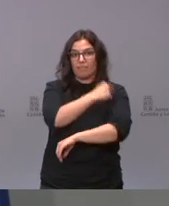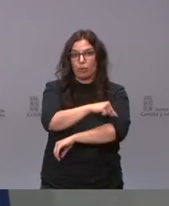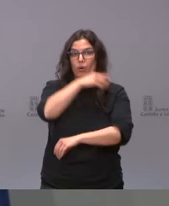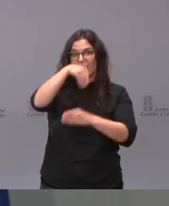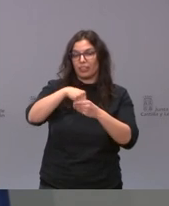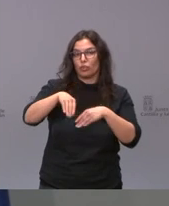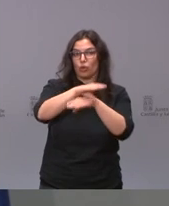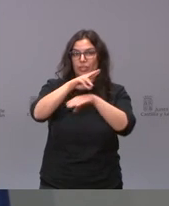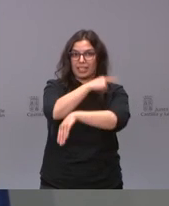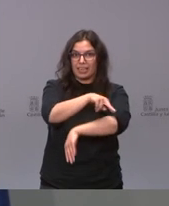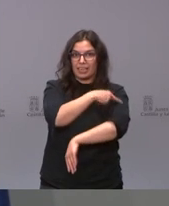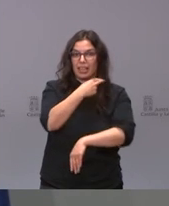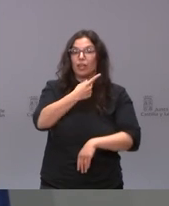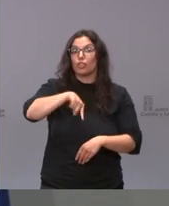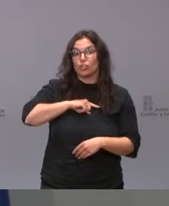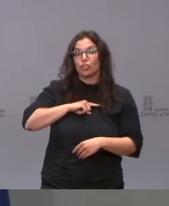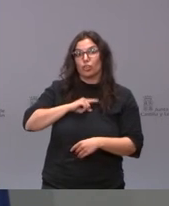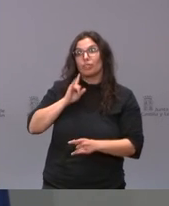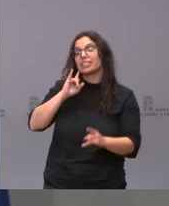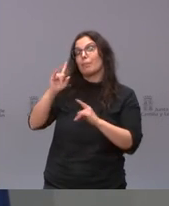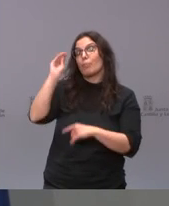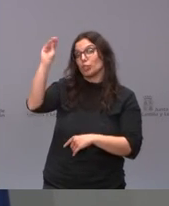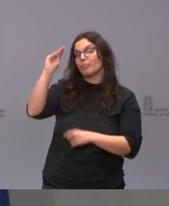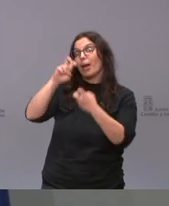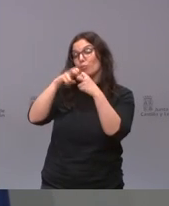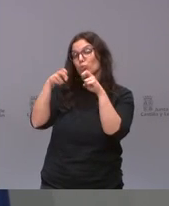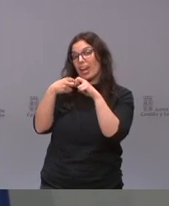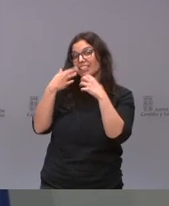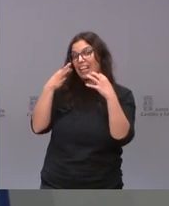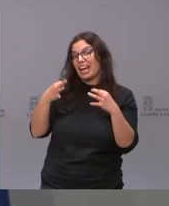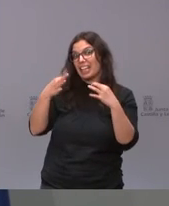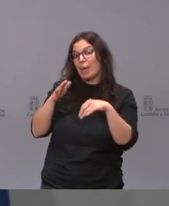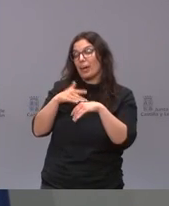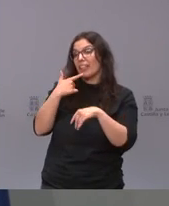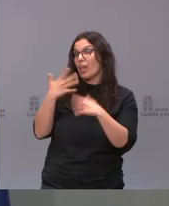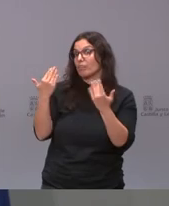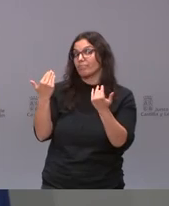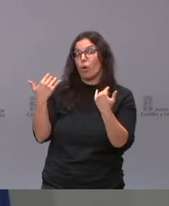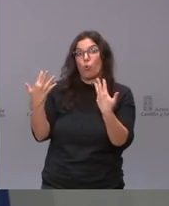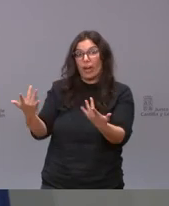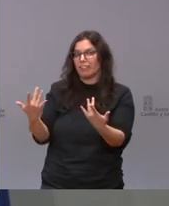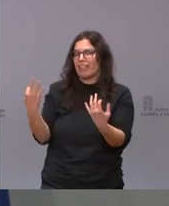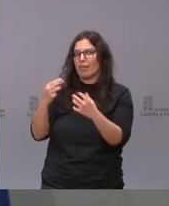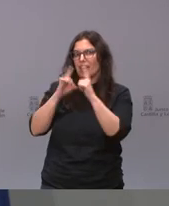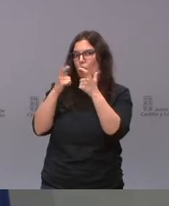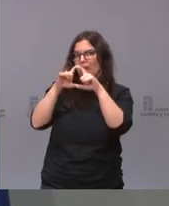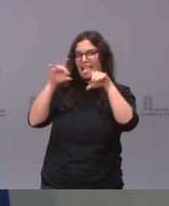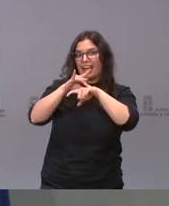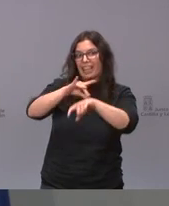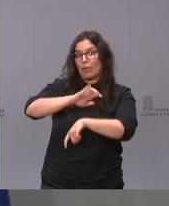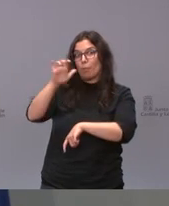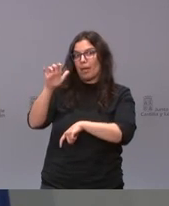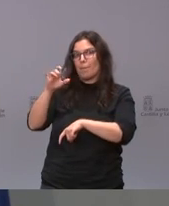tiramos de nuestros contactos en Bruselas para provocar la convocatoria urgente de la EMA y así que